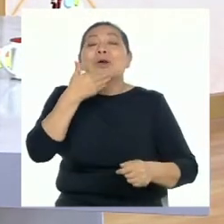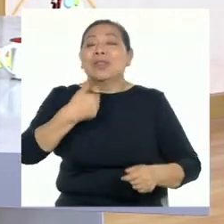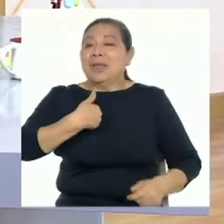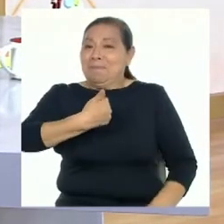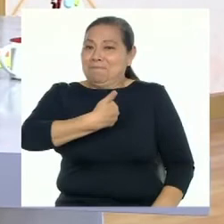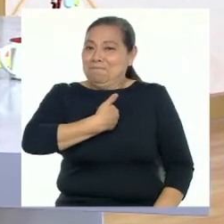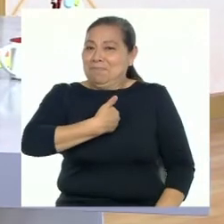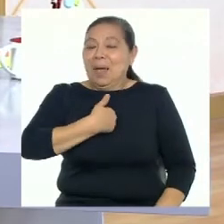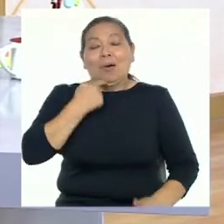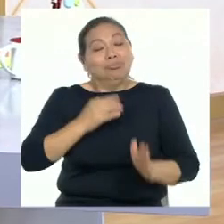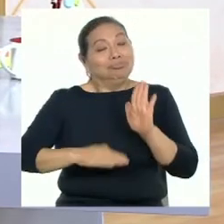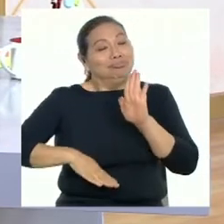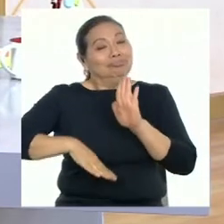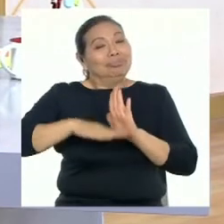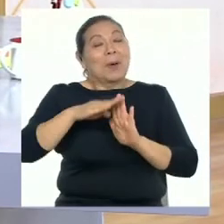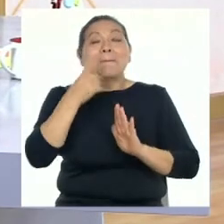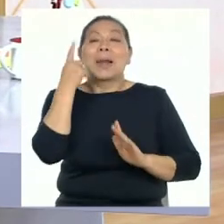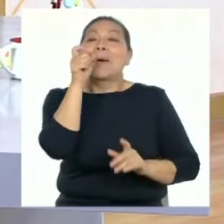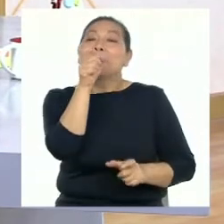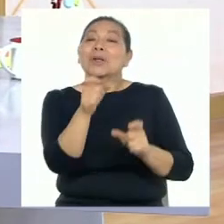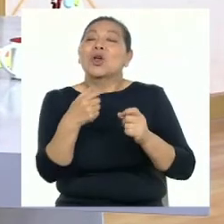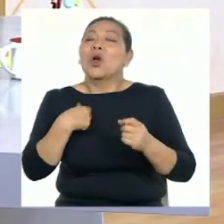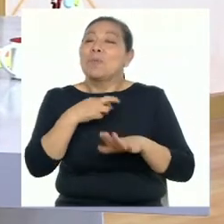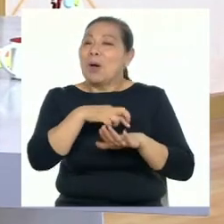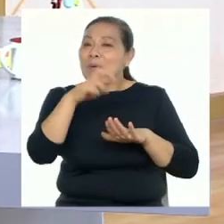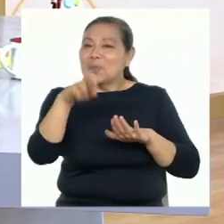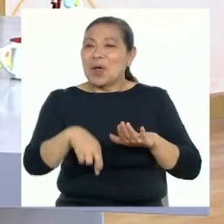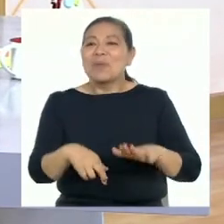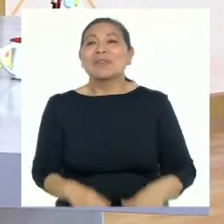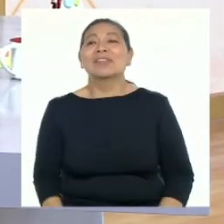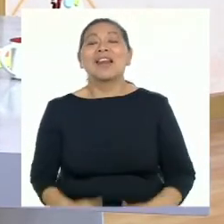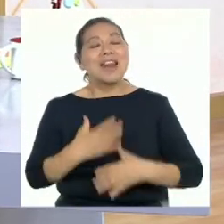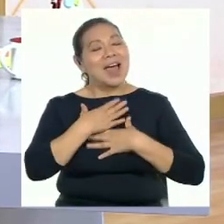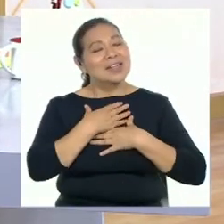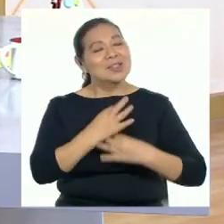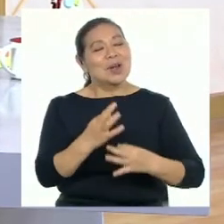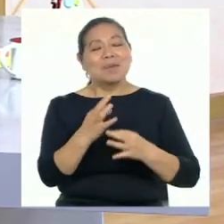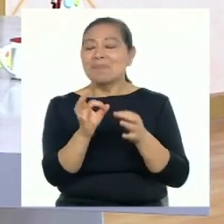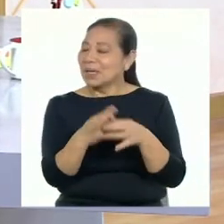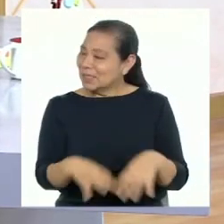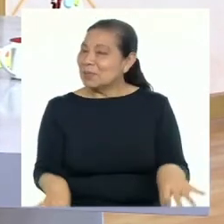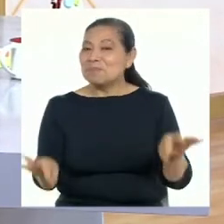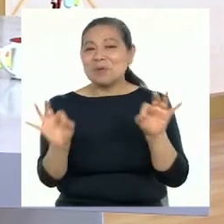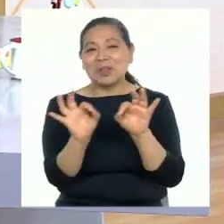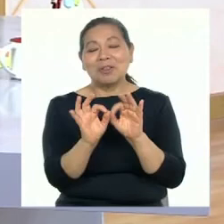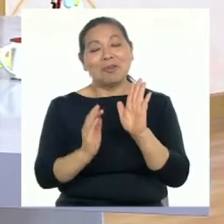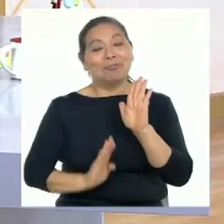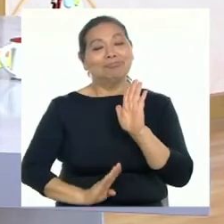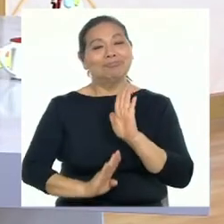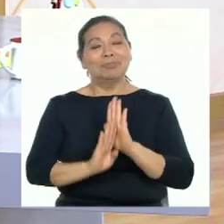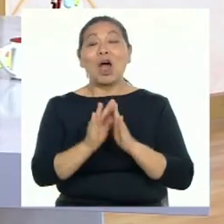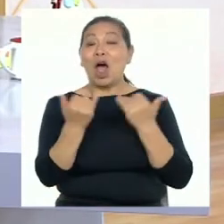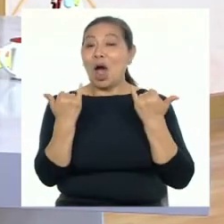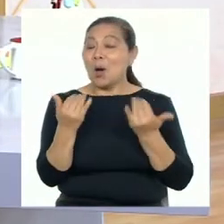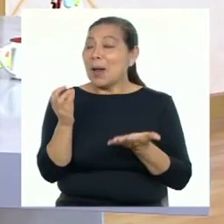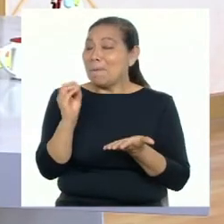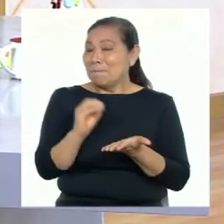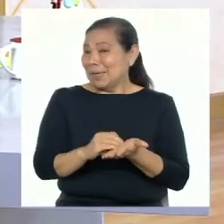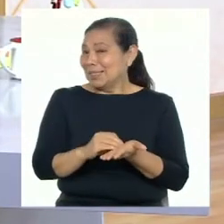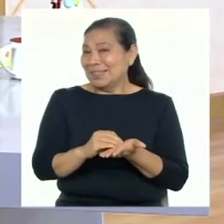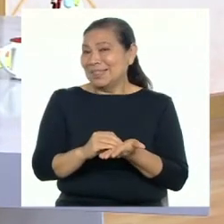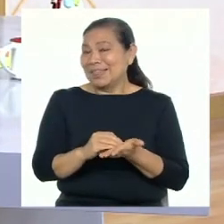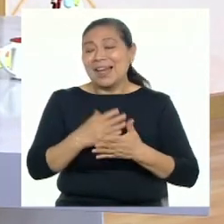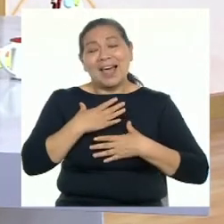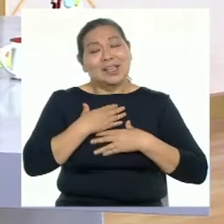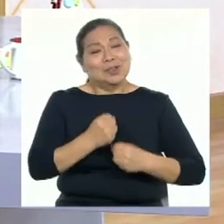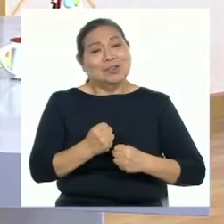de mí, para poder crecer como persona y como profesional. La salud es vital para poder crecer. Y ahora más que nunca,